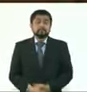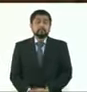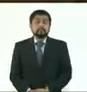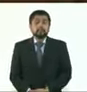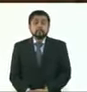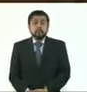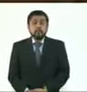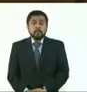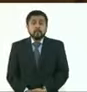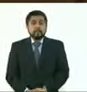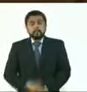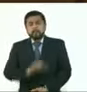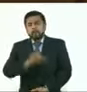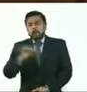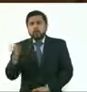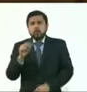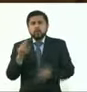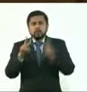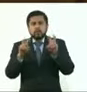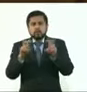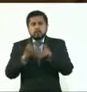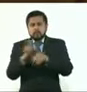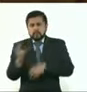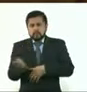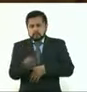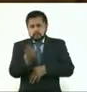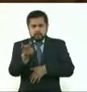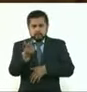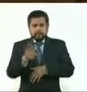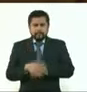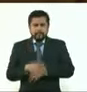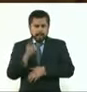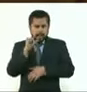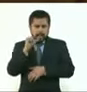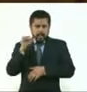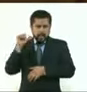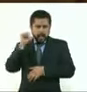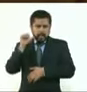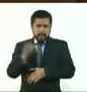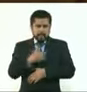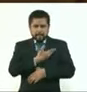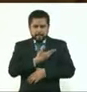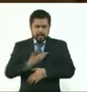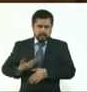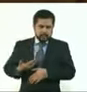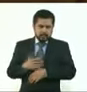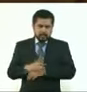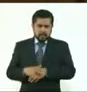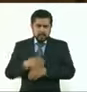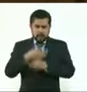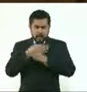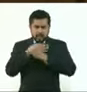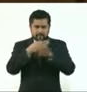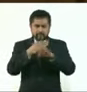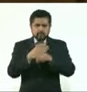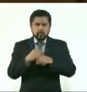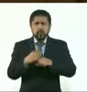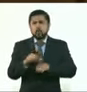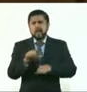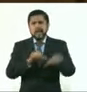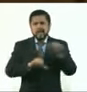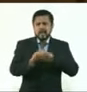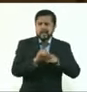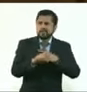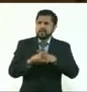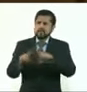En otro tema, doctora. Bueno, el día de ayer el presidente hizo varios cambios precisamente en su gabinete, hizo un enroque.